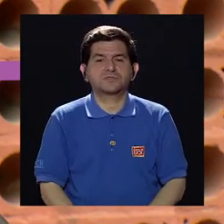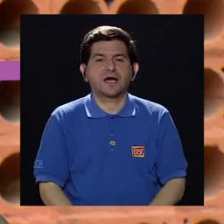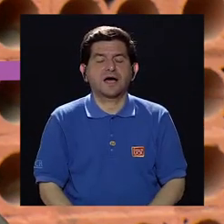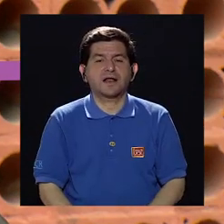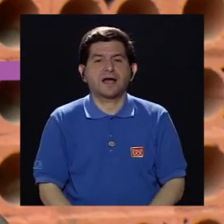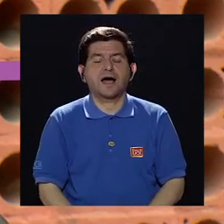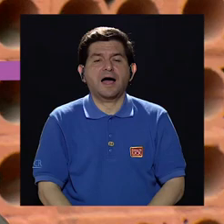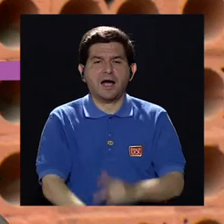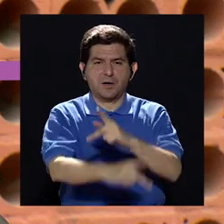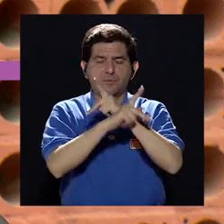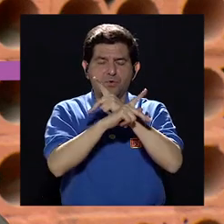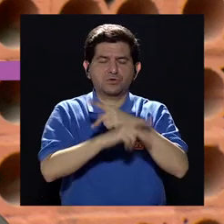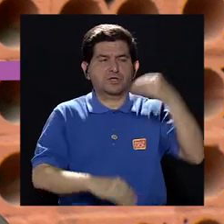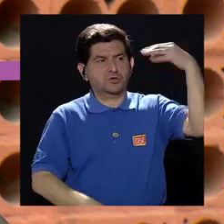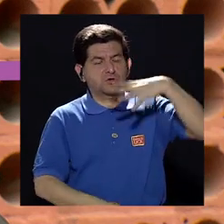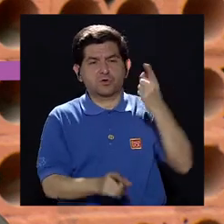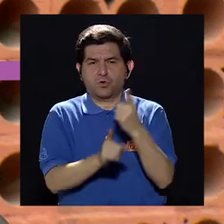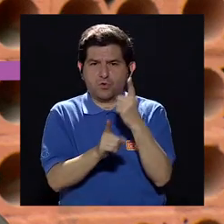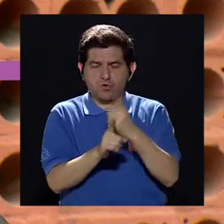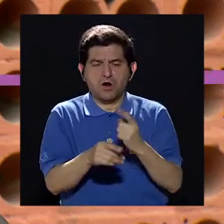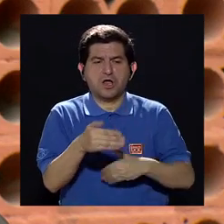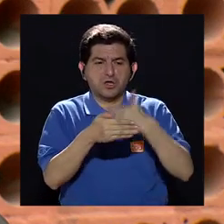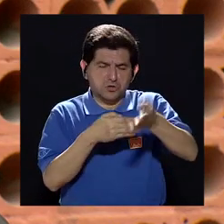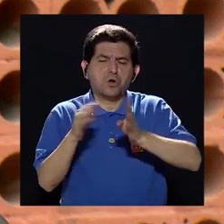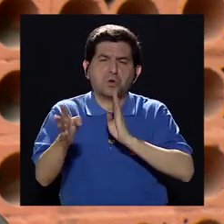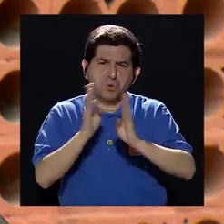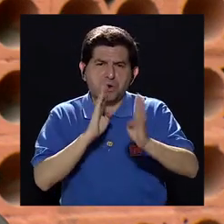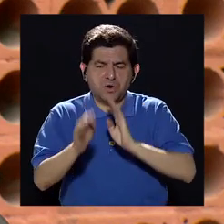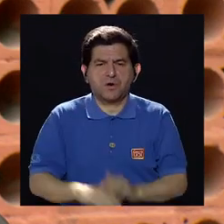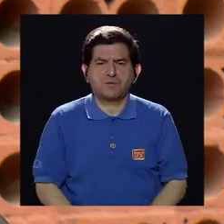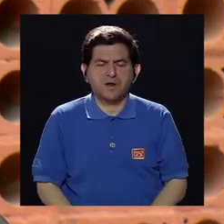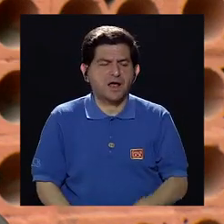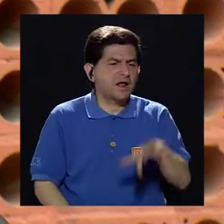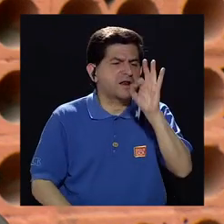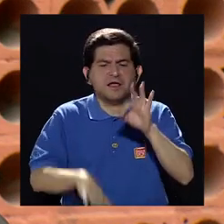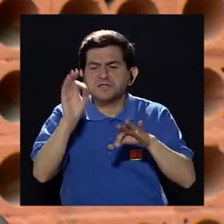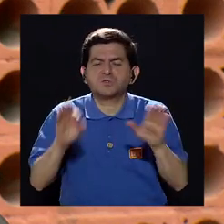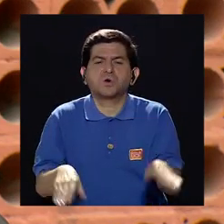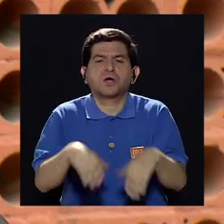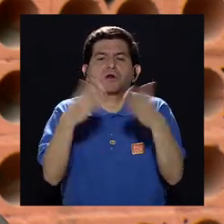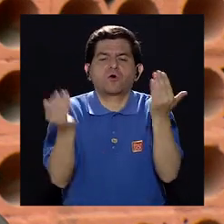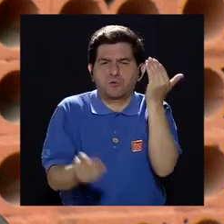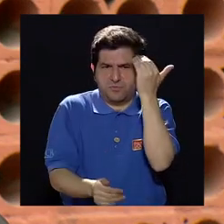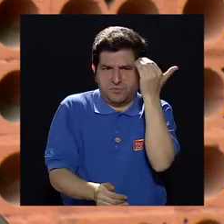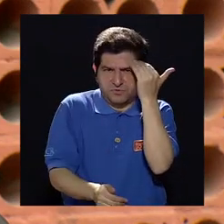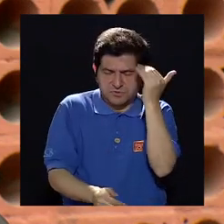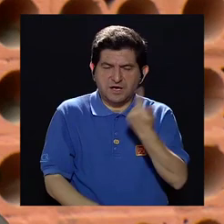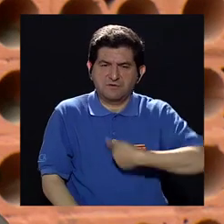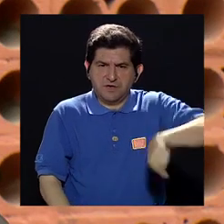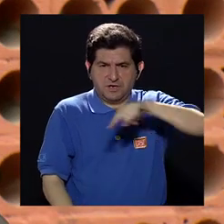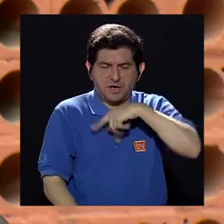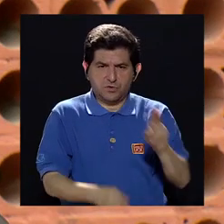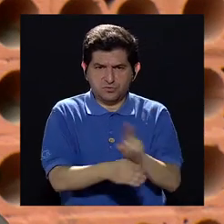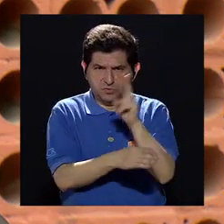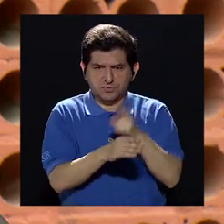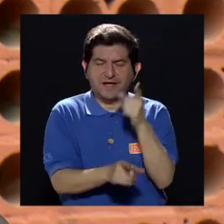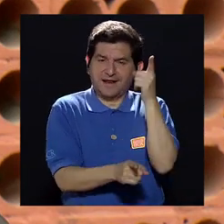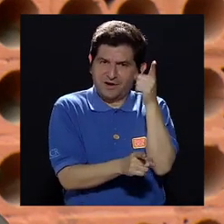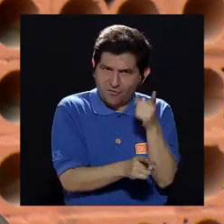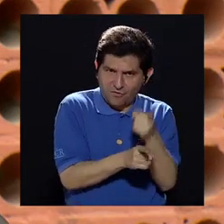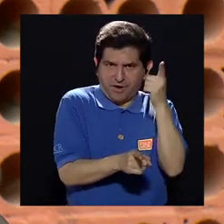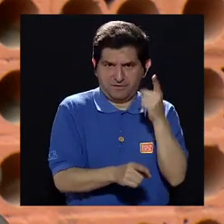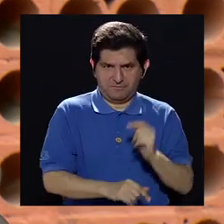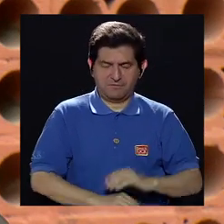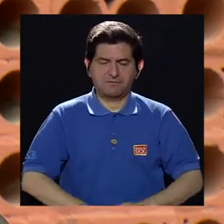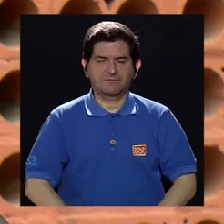protectores solares adecuados que ahora podríamos hablar de cómo escogerlos, de cómo saber que estamos utilizando el